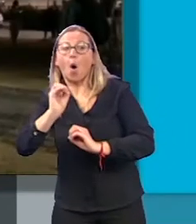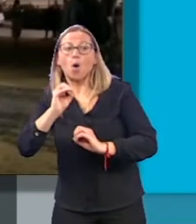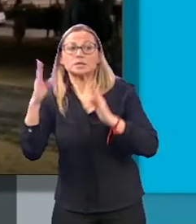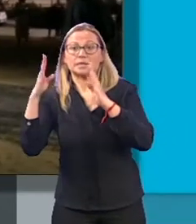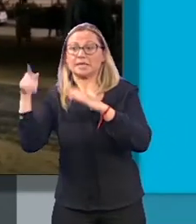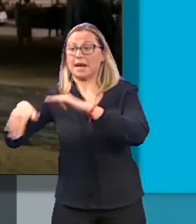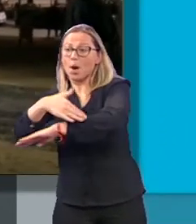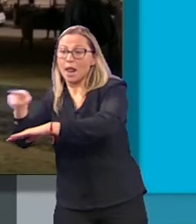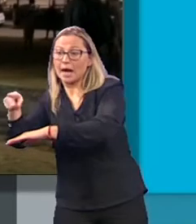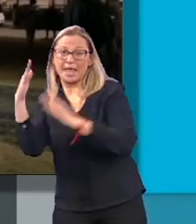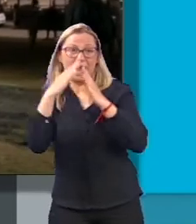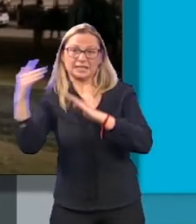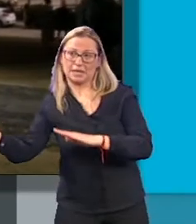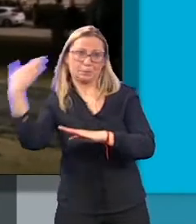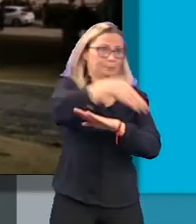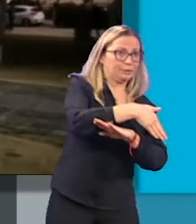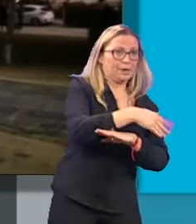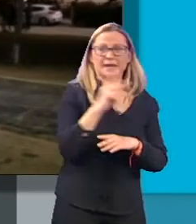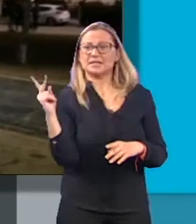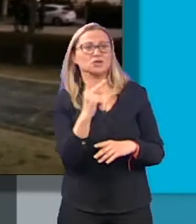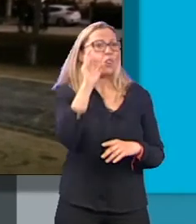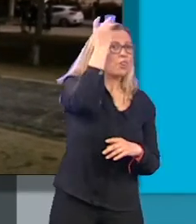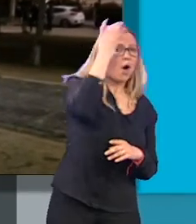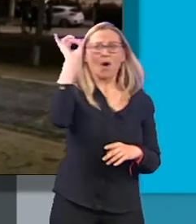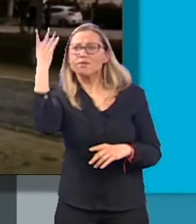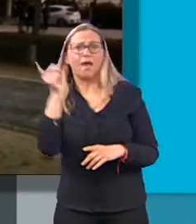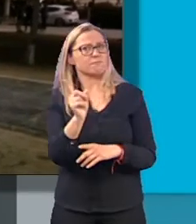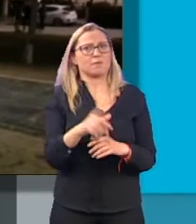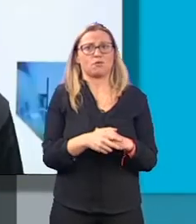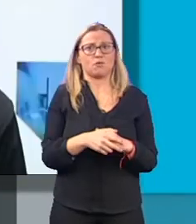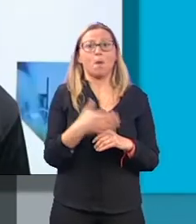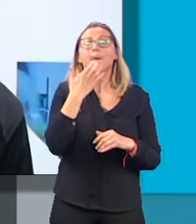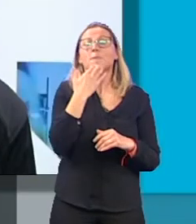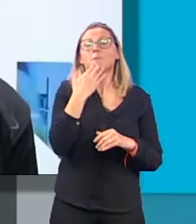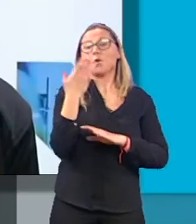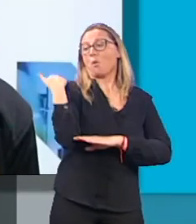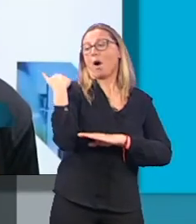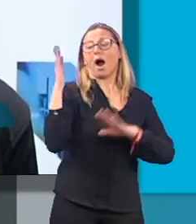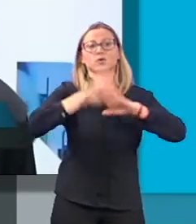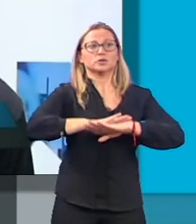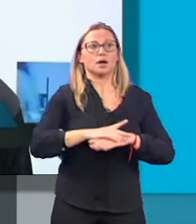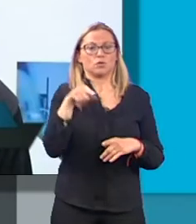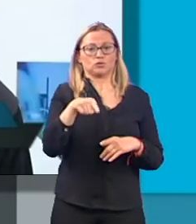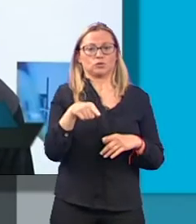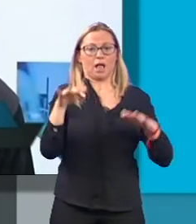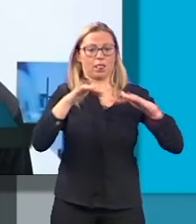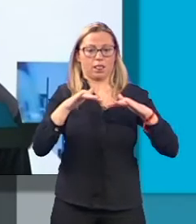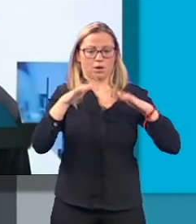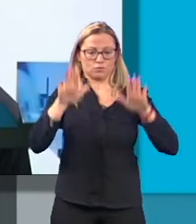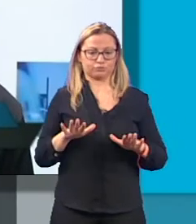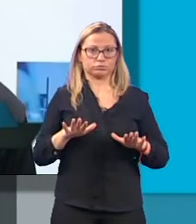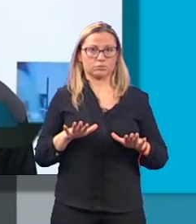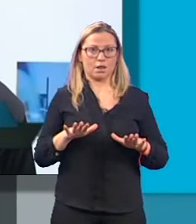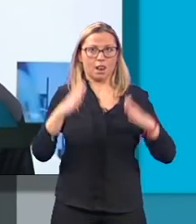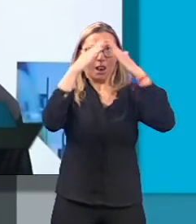en la calle. Dos ideas que no son lo más recomendable en noches como la de ayer. Mientras sucede el terremoto, quedarse en su casa,